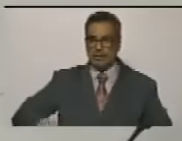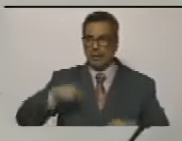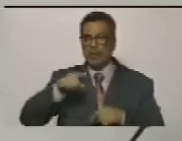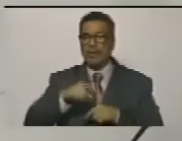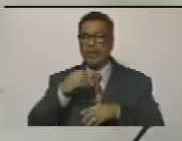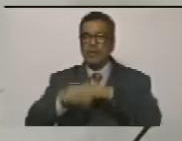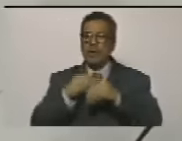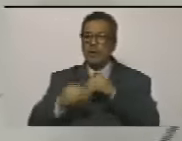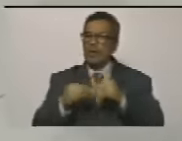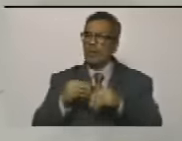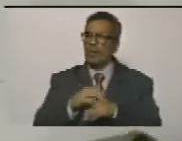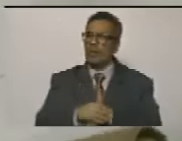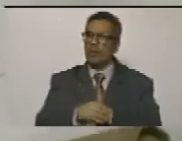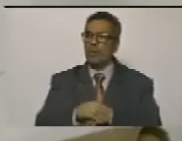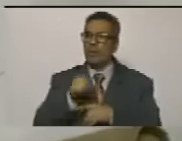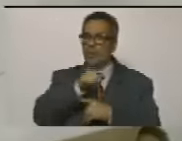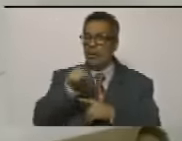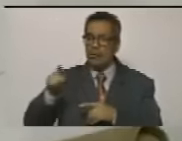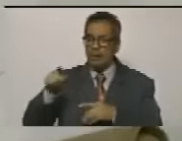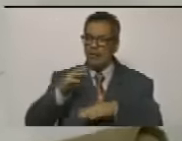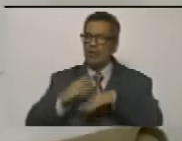¿qué hubieran hecho ellos